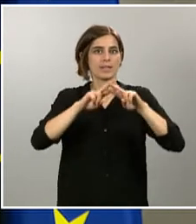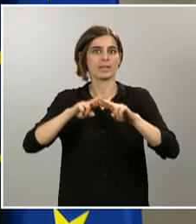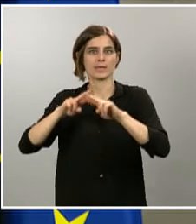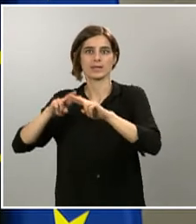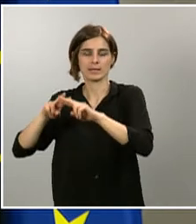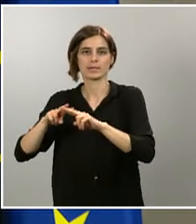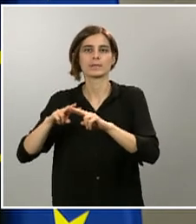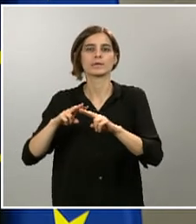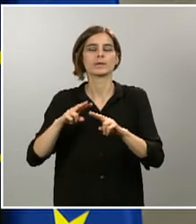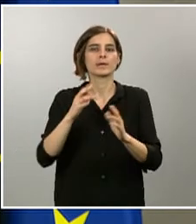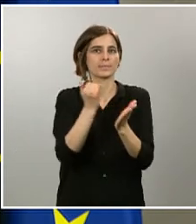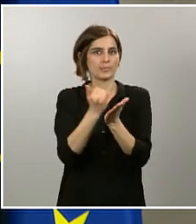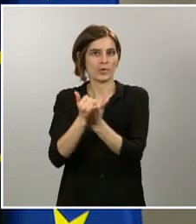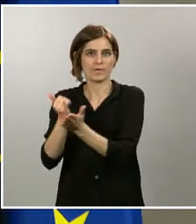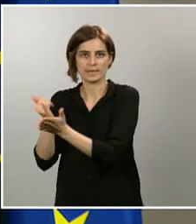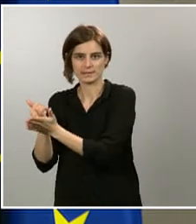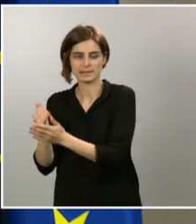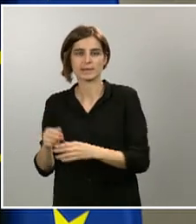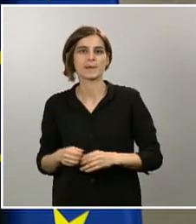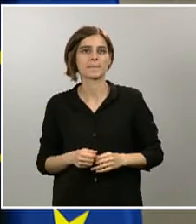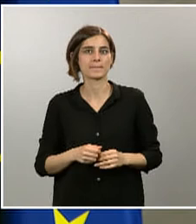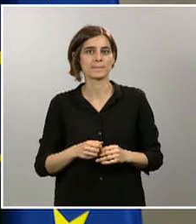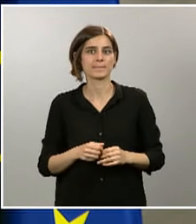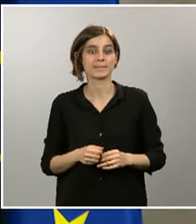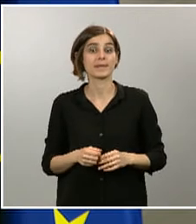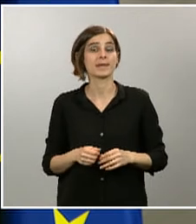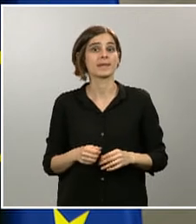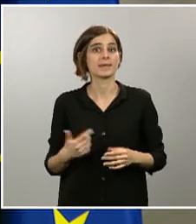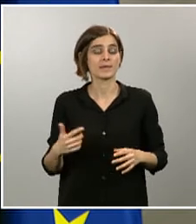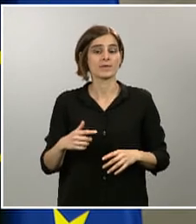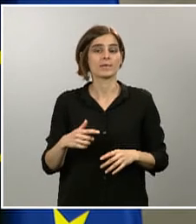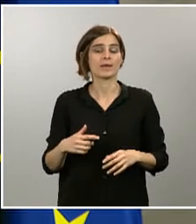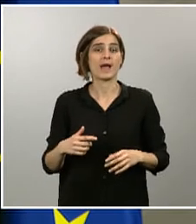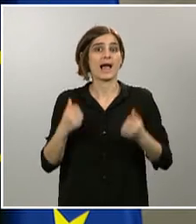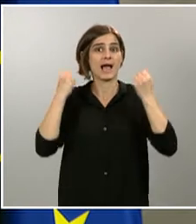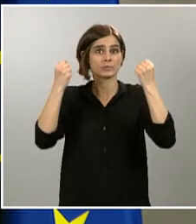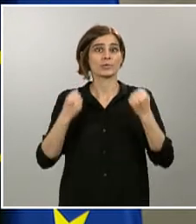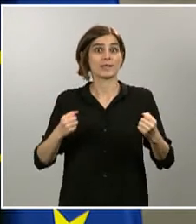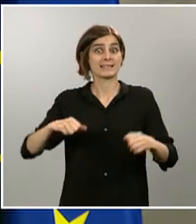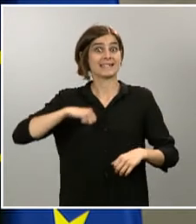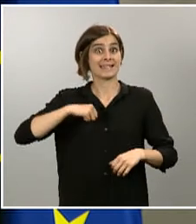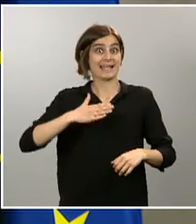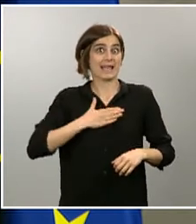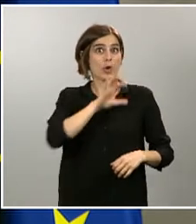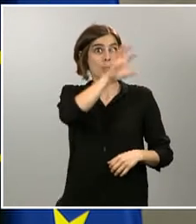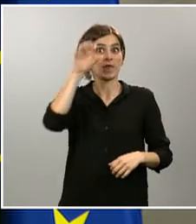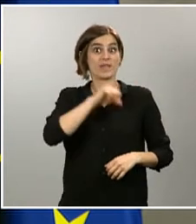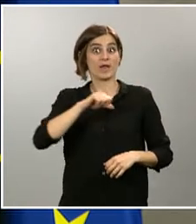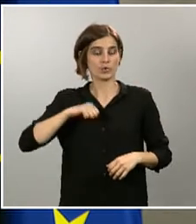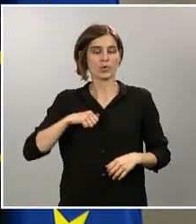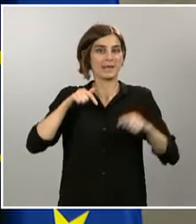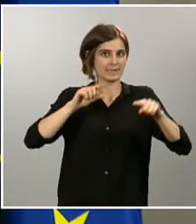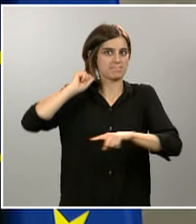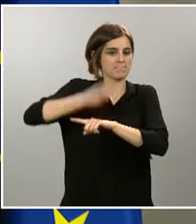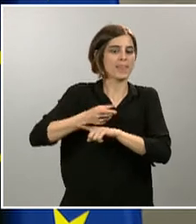indicaciones que les den las autoridades sanitarias de la comunidad autónoma, que son aquellas que hemos acordado conjuntamente y que indican